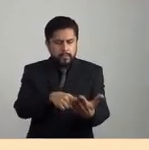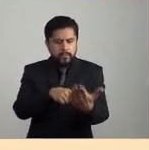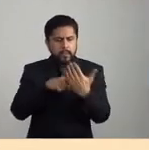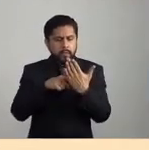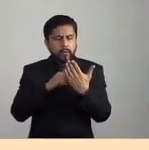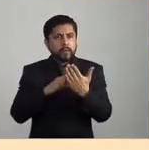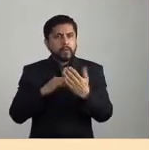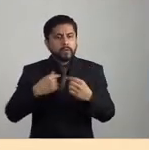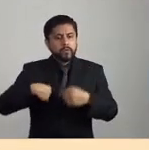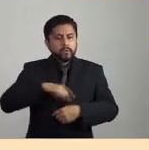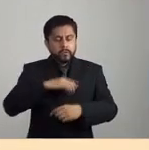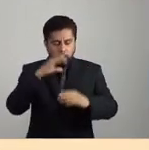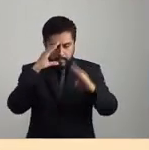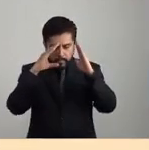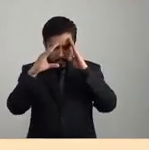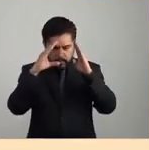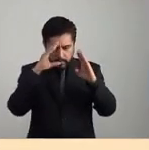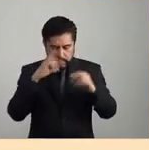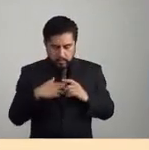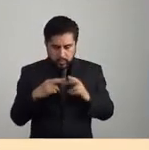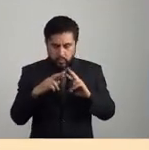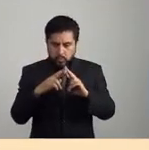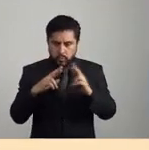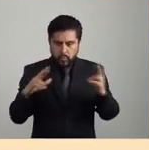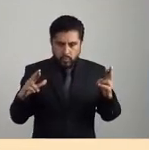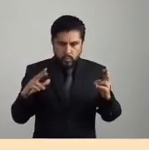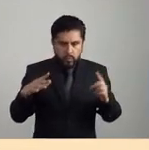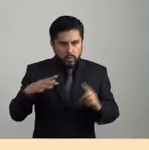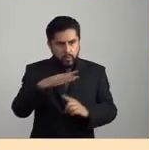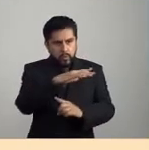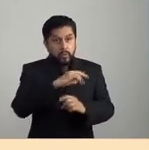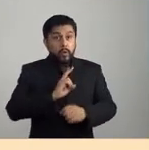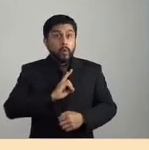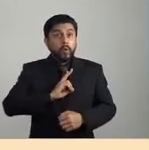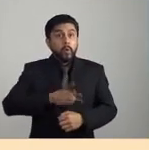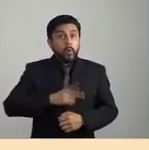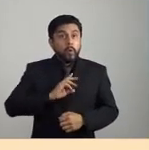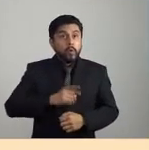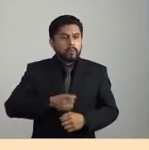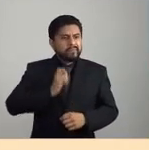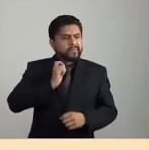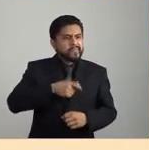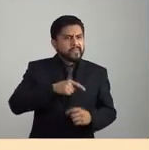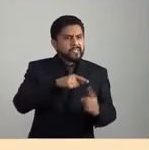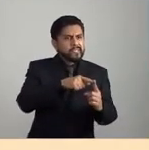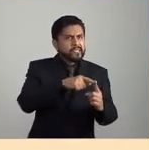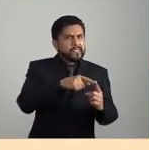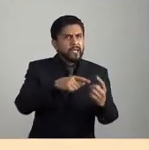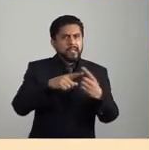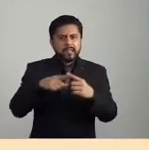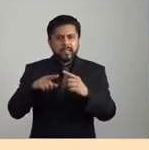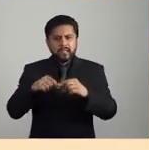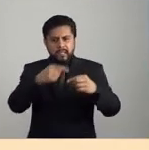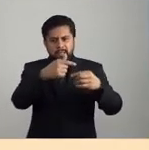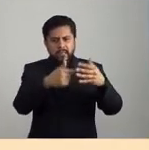pensar nuestra propia relación con los virus, sabiendo que los virus no son